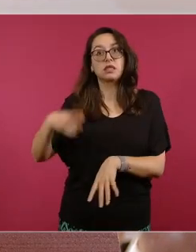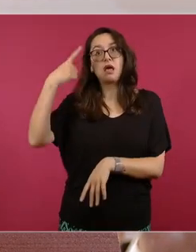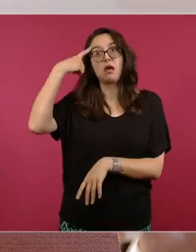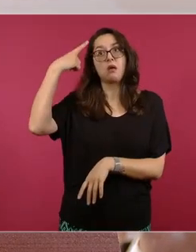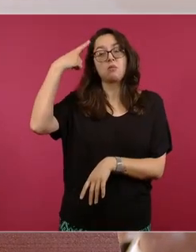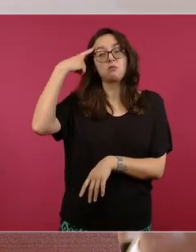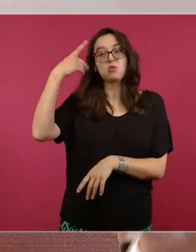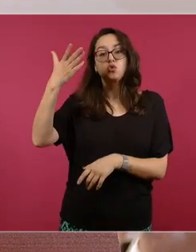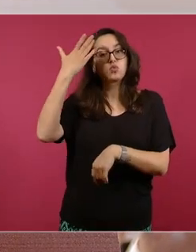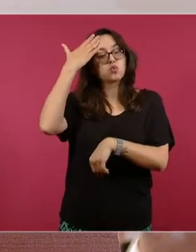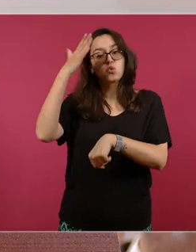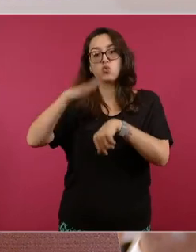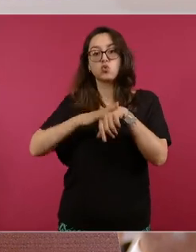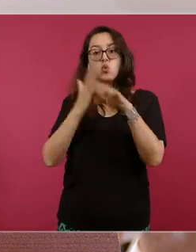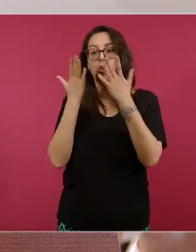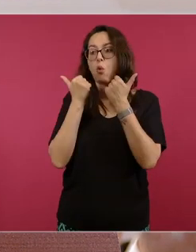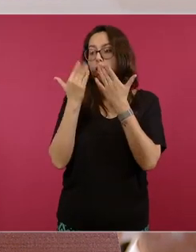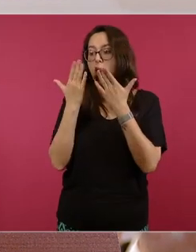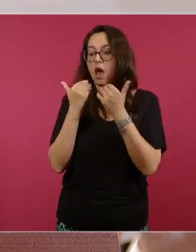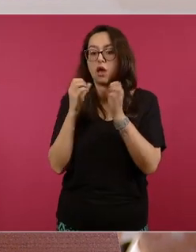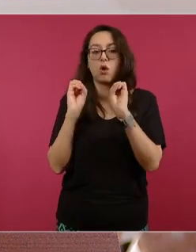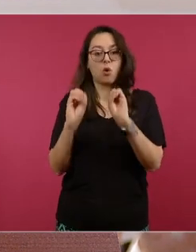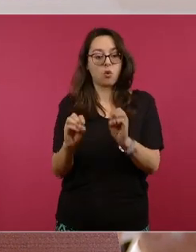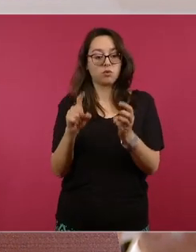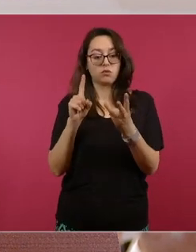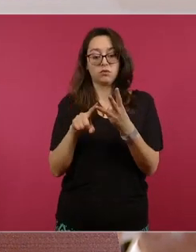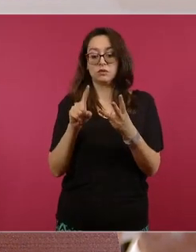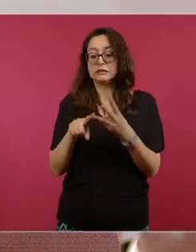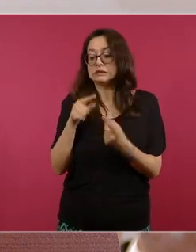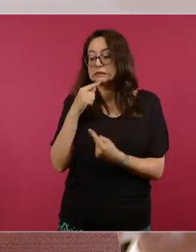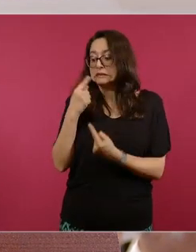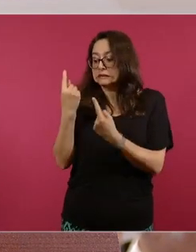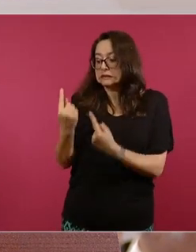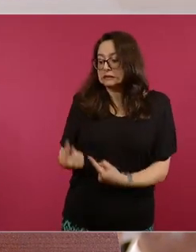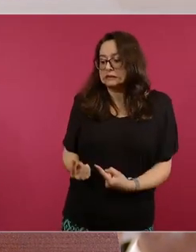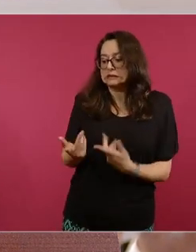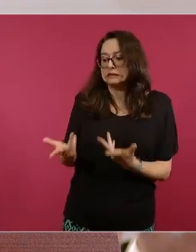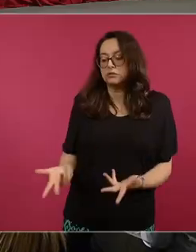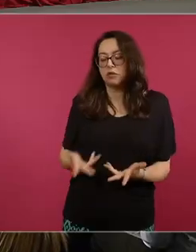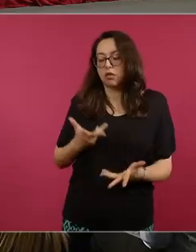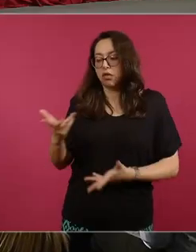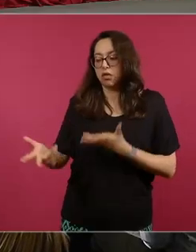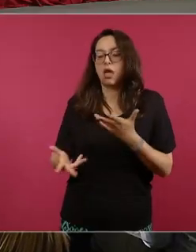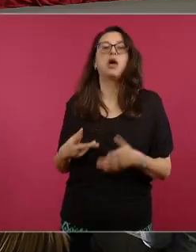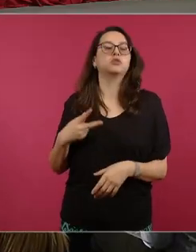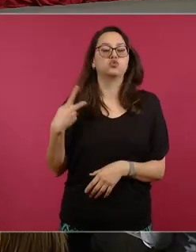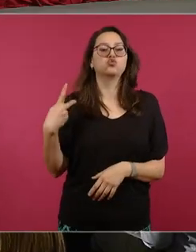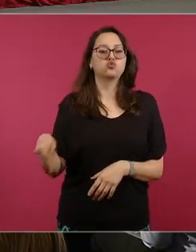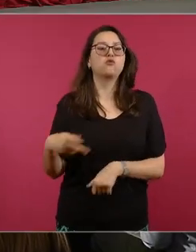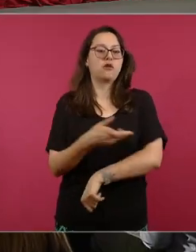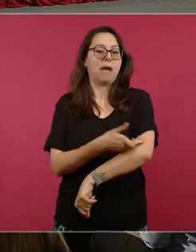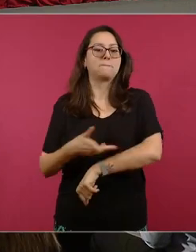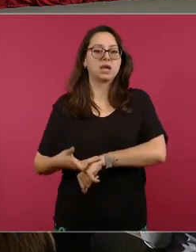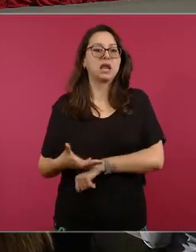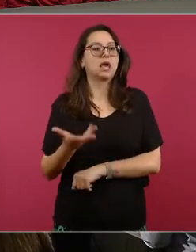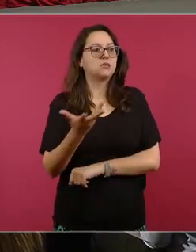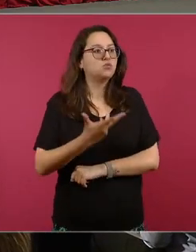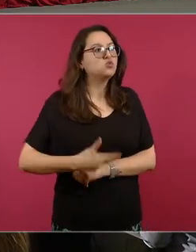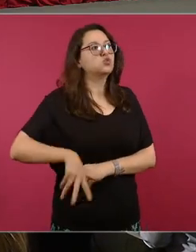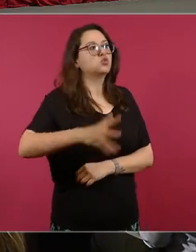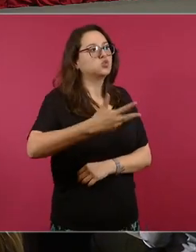y se busca a la familia que corresponde a esta persona quiero enfatizar aquí